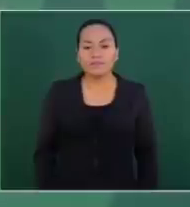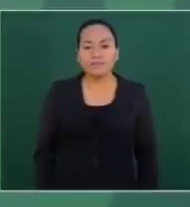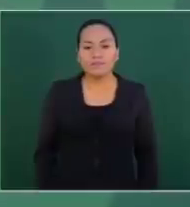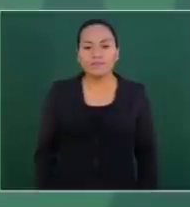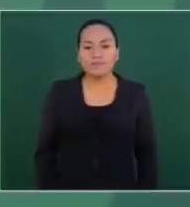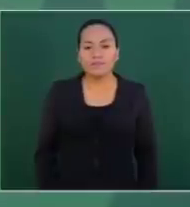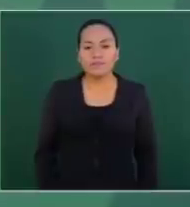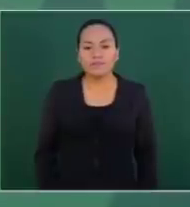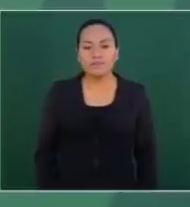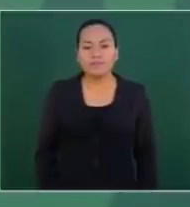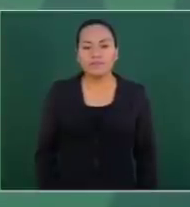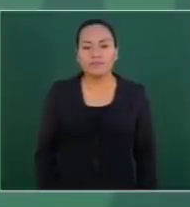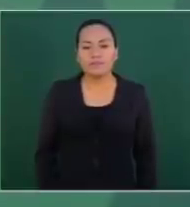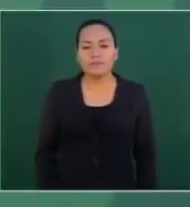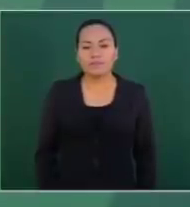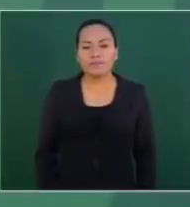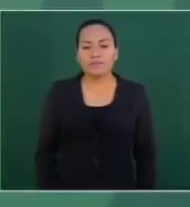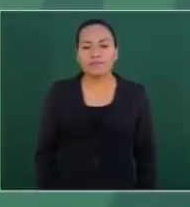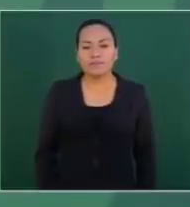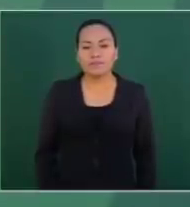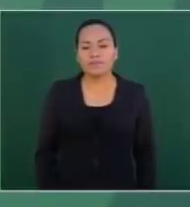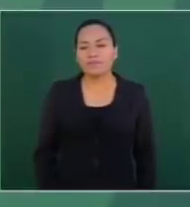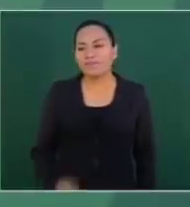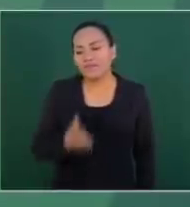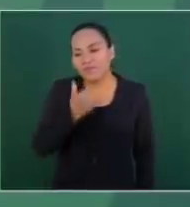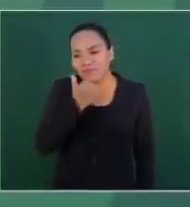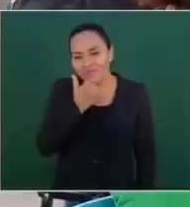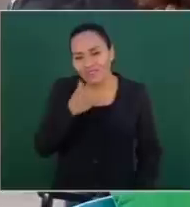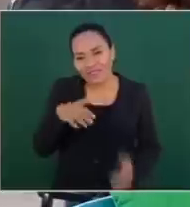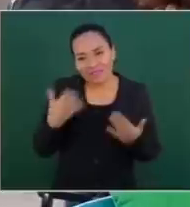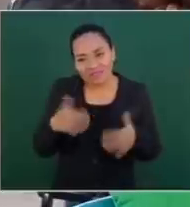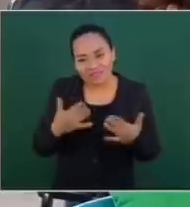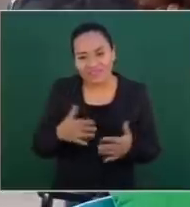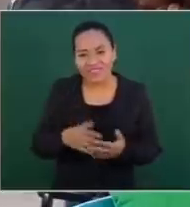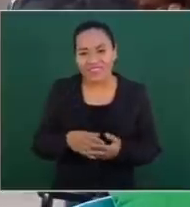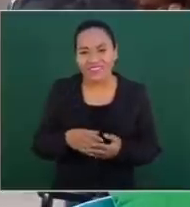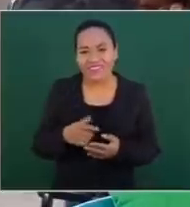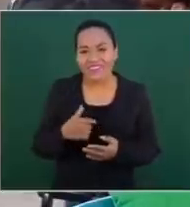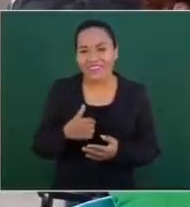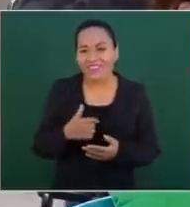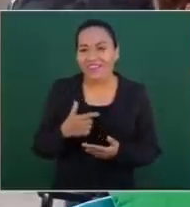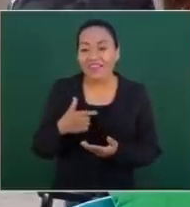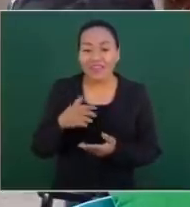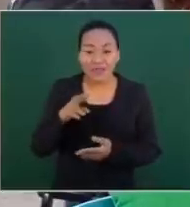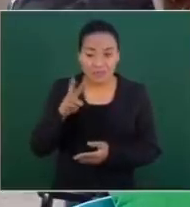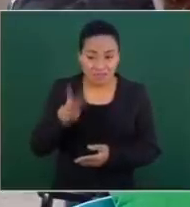hacer daño, pues, pero de veras que